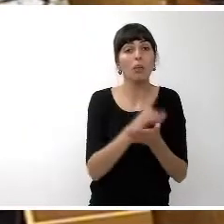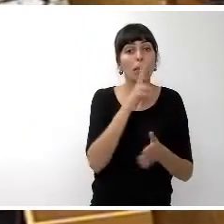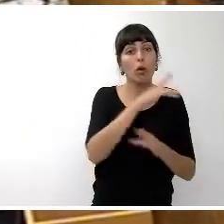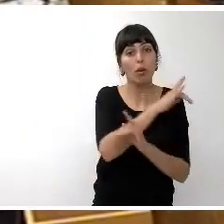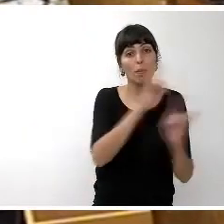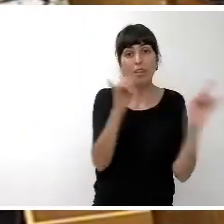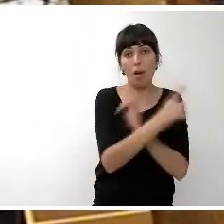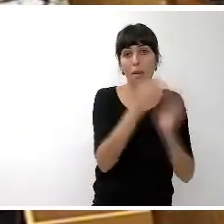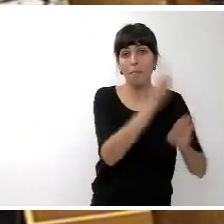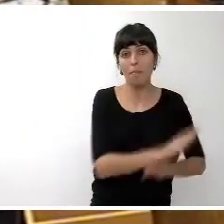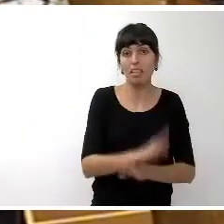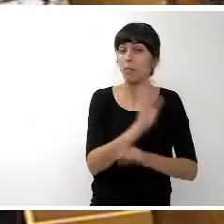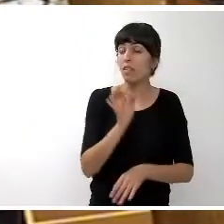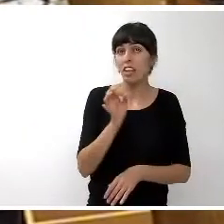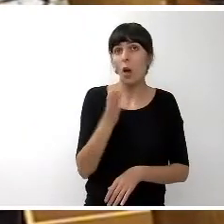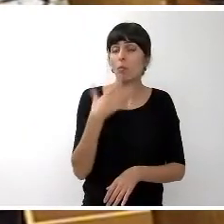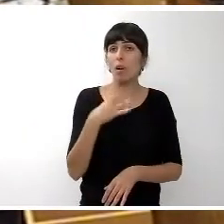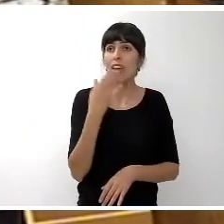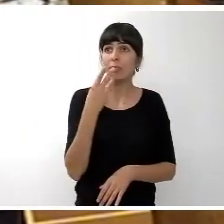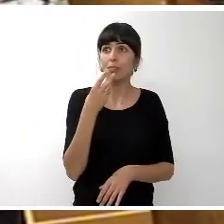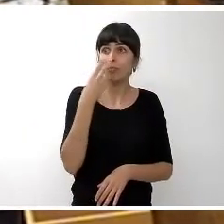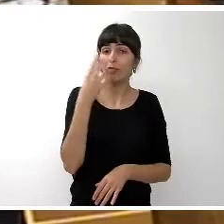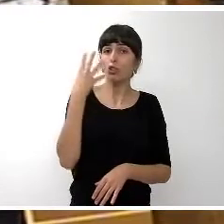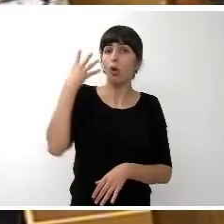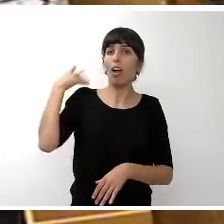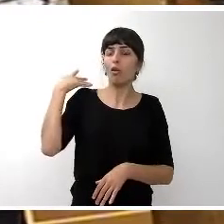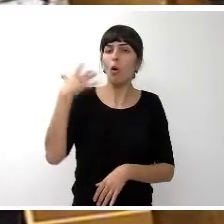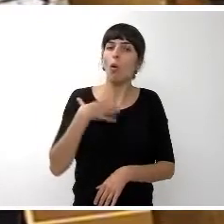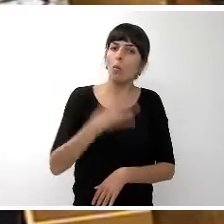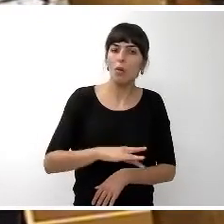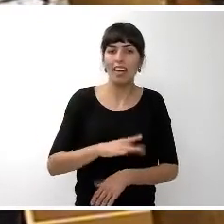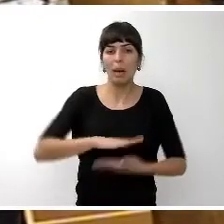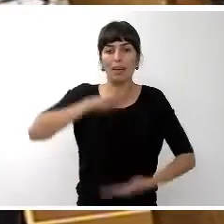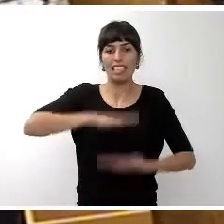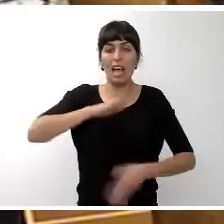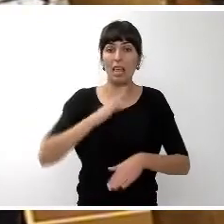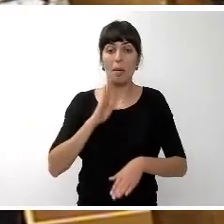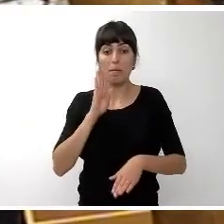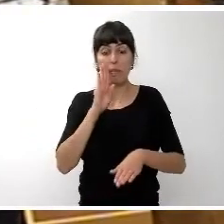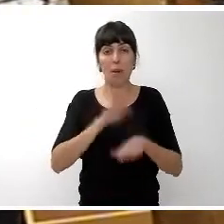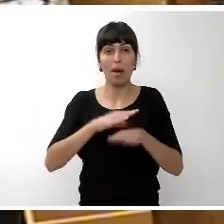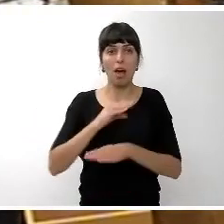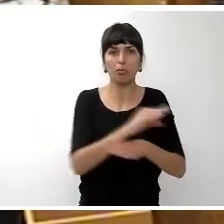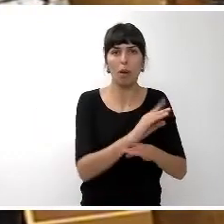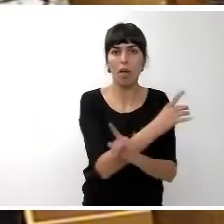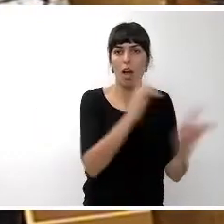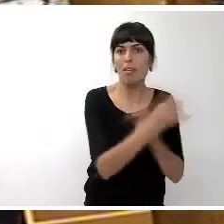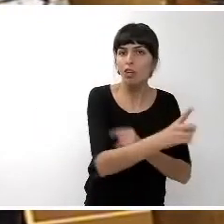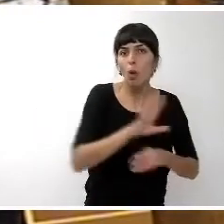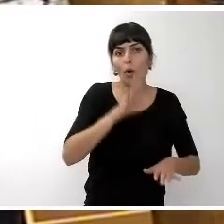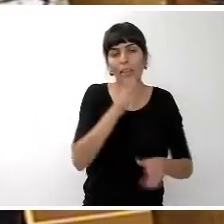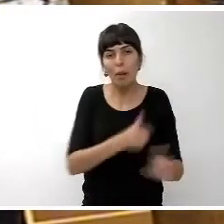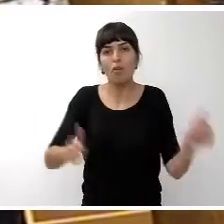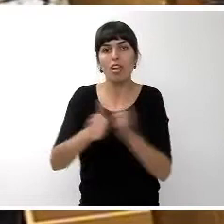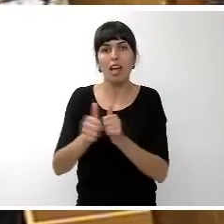últimos años presupuestariamente quizás no hemos tenido las mismas capacidades porque hemos priorizado la atención social, pero desde